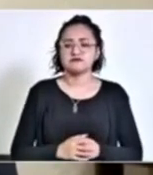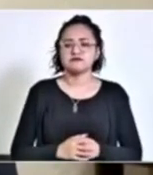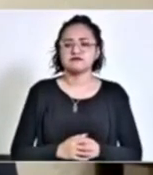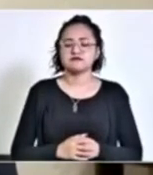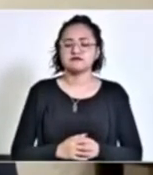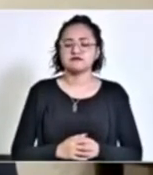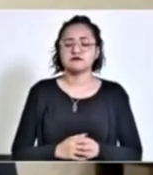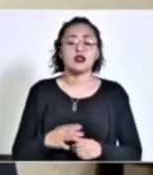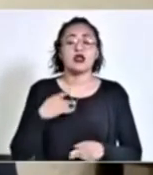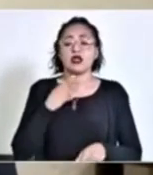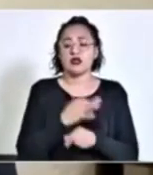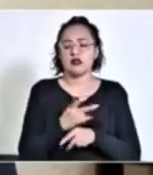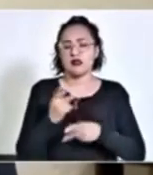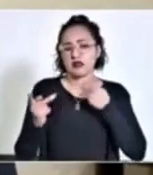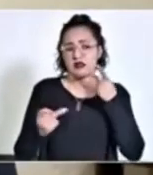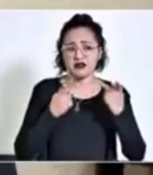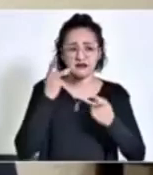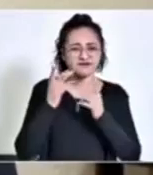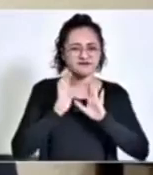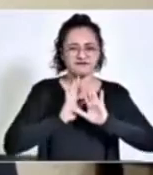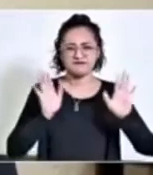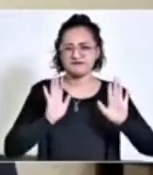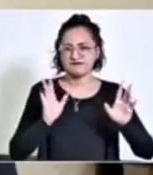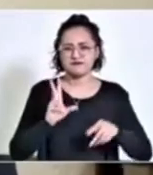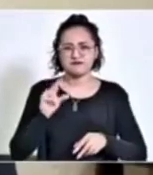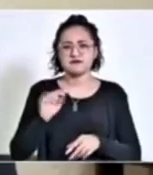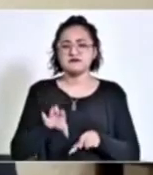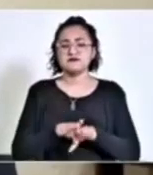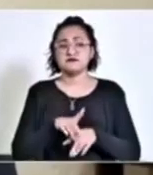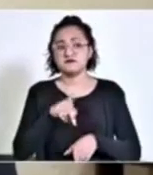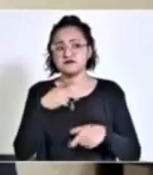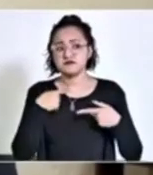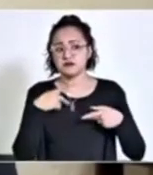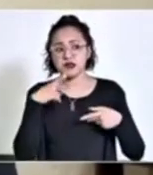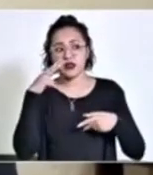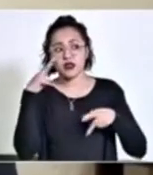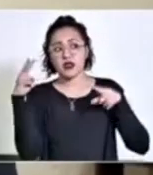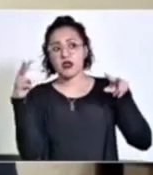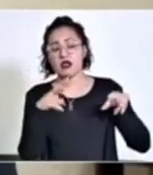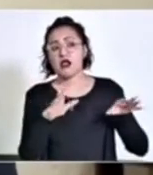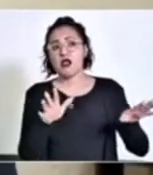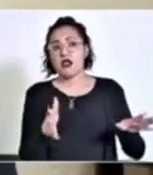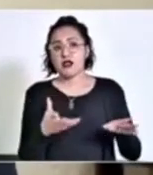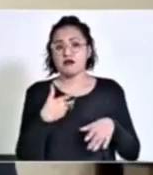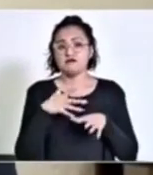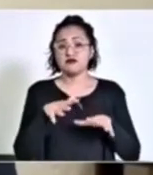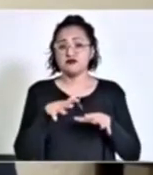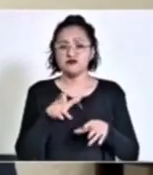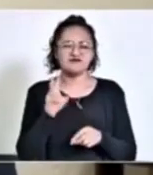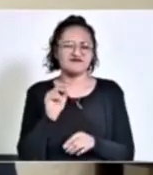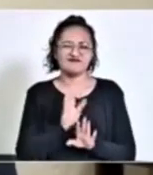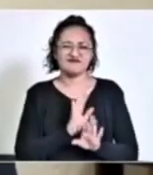Señalamientos no vamos a ventilar ante la prensa los dichos del señor.